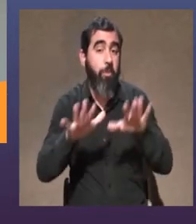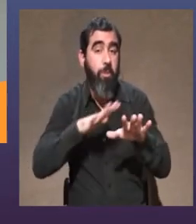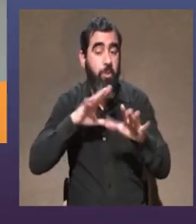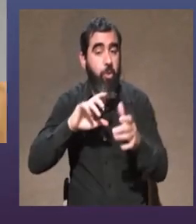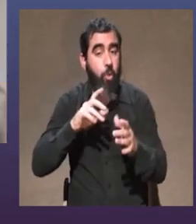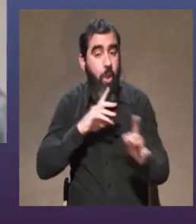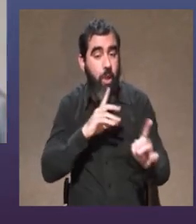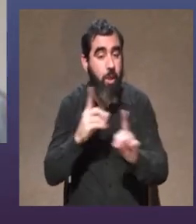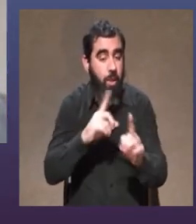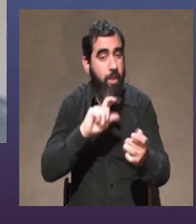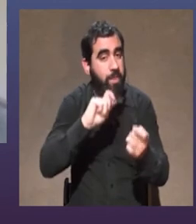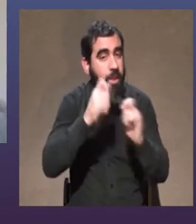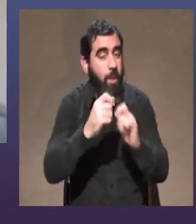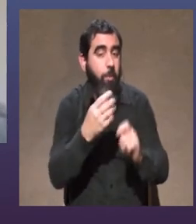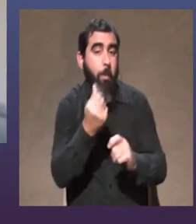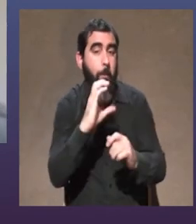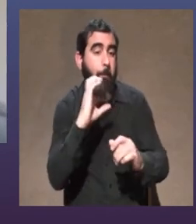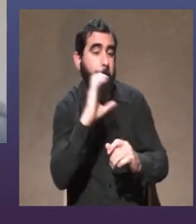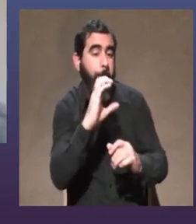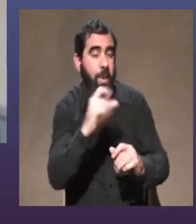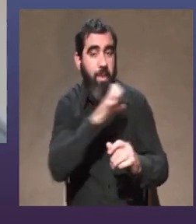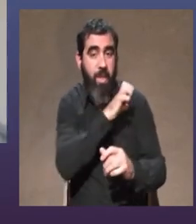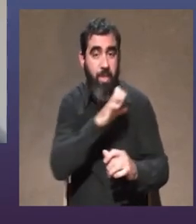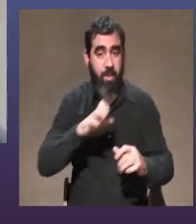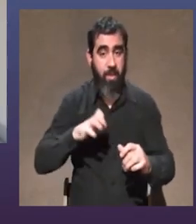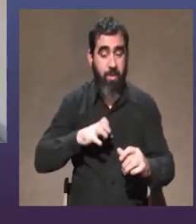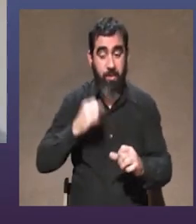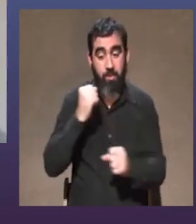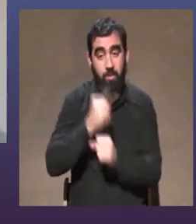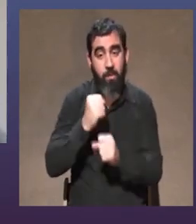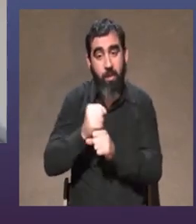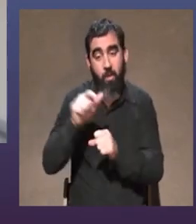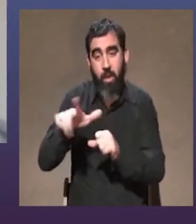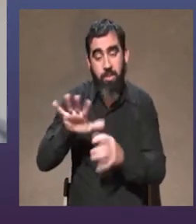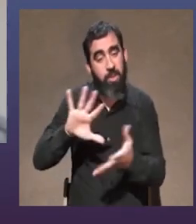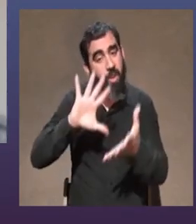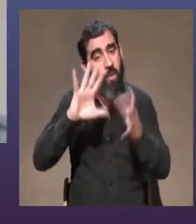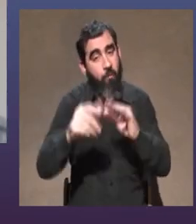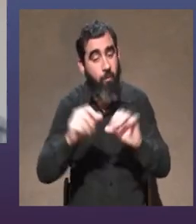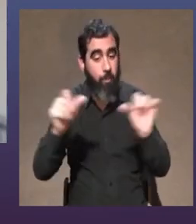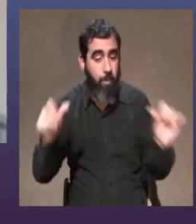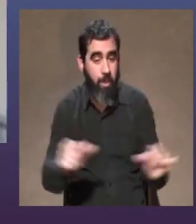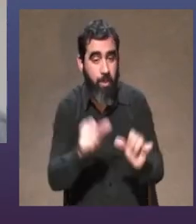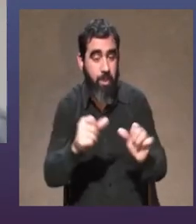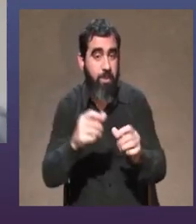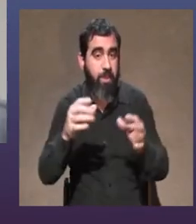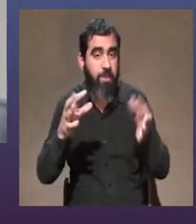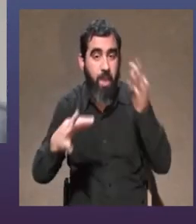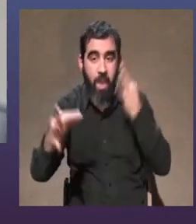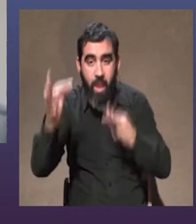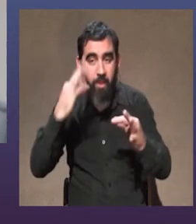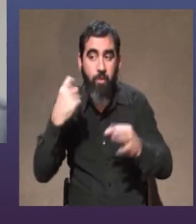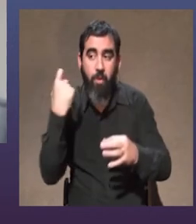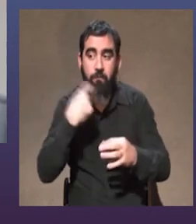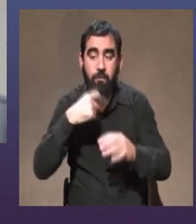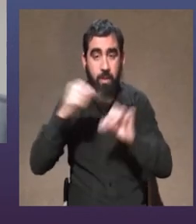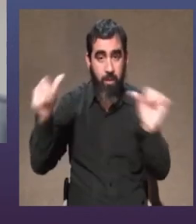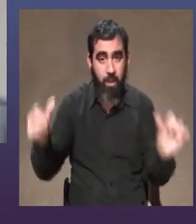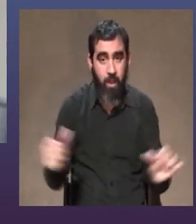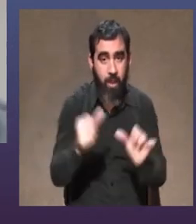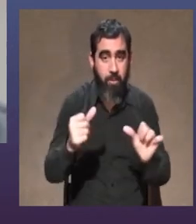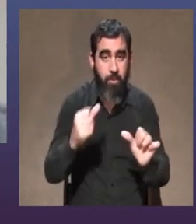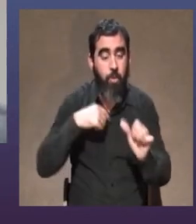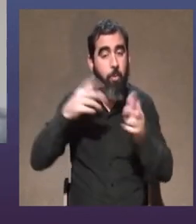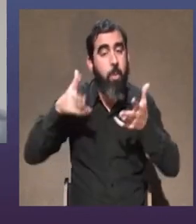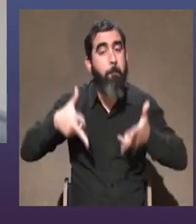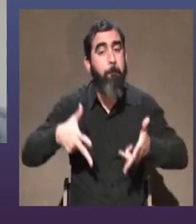me ha hecho trabajar de una manera, de repente, de delinear reseñas de un espectáculo que todavía no está, se me ha hecho una metodología de trabajo que al